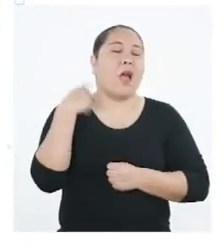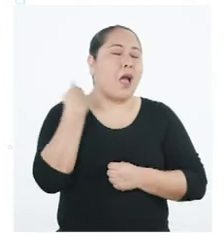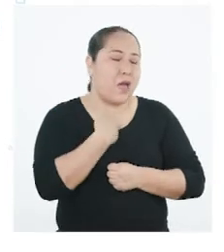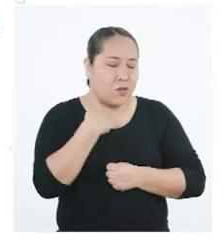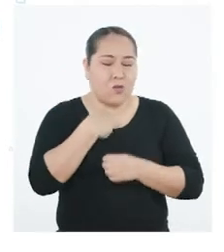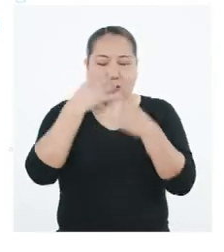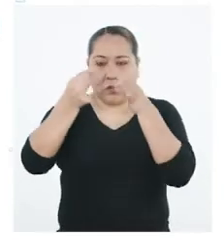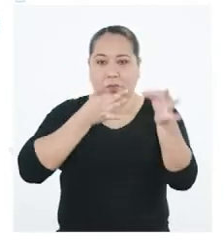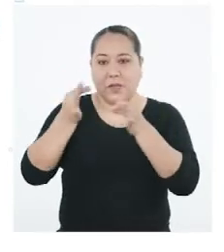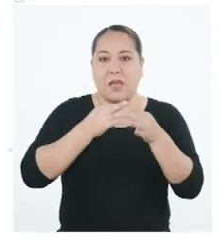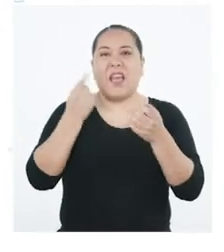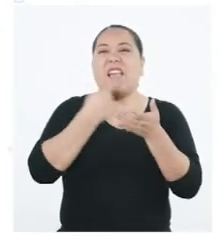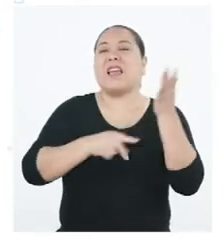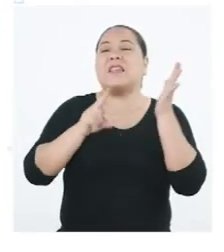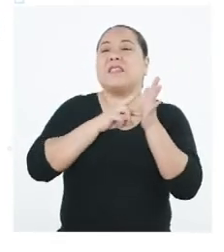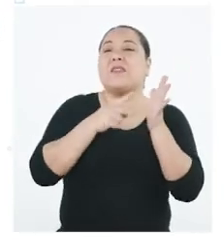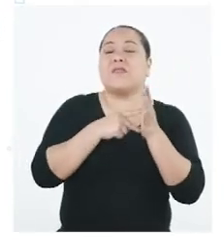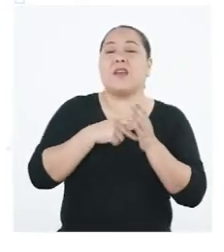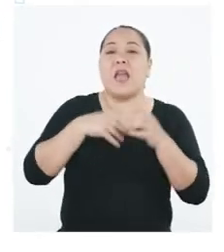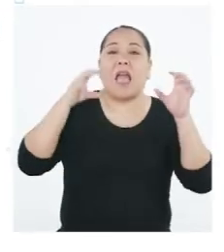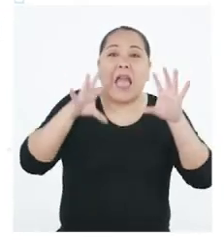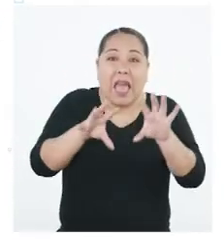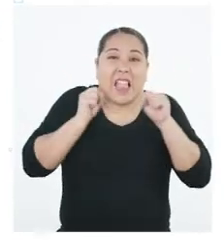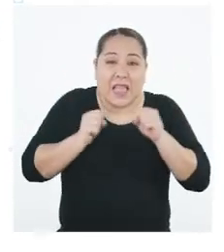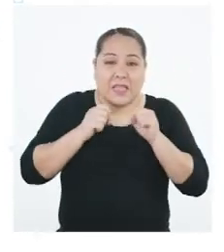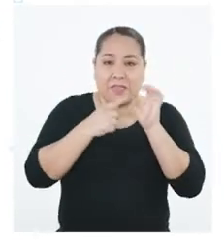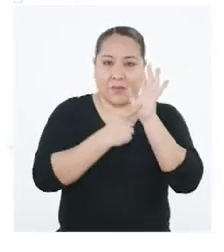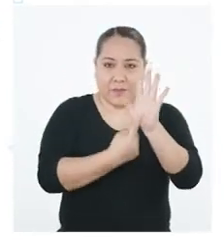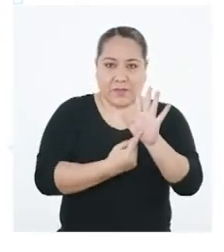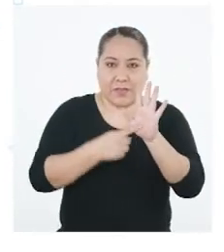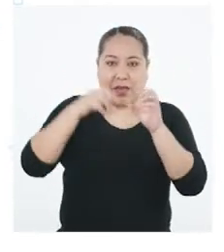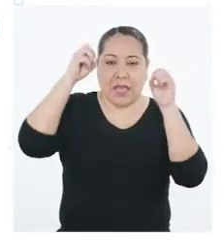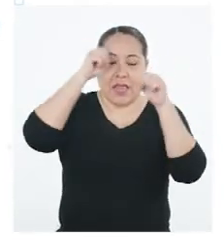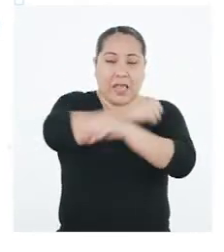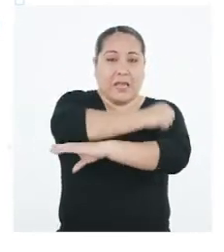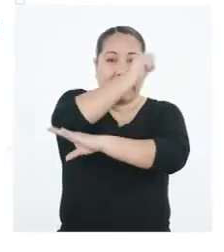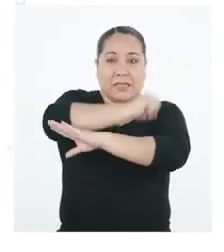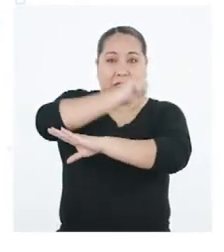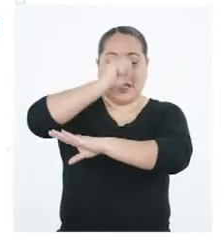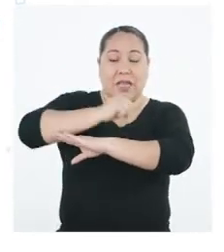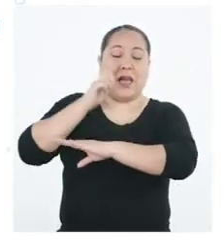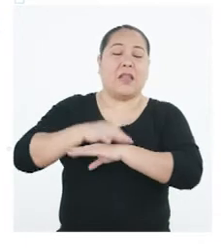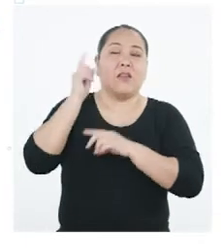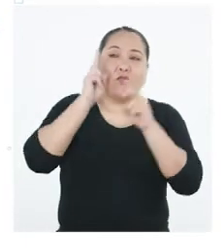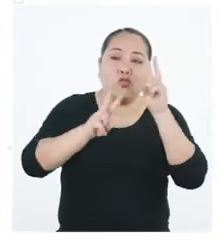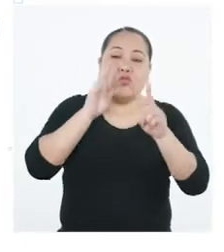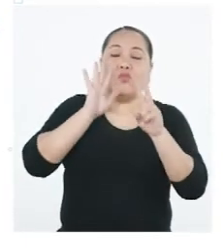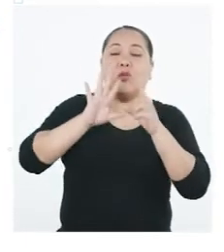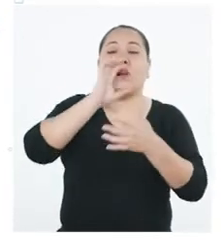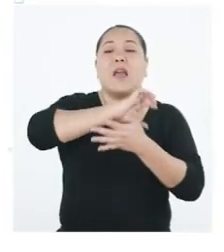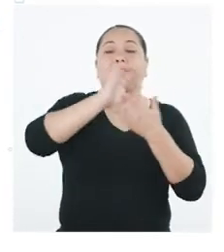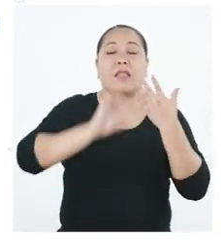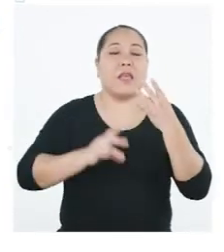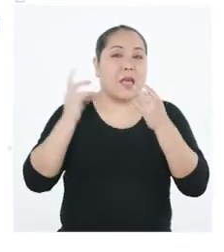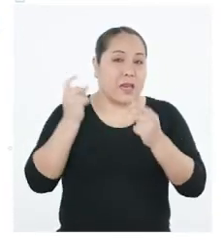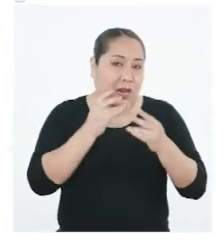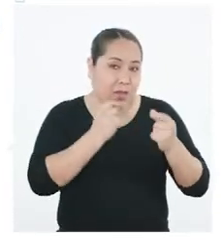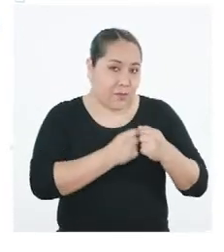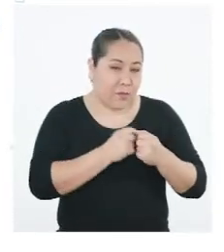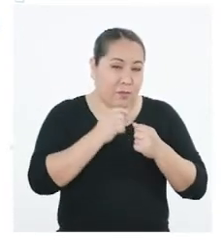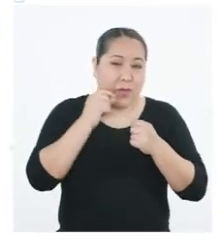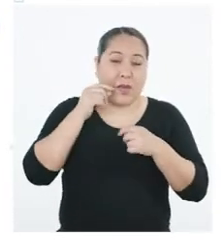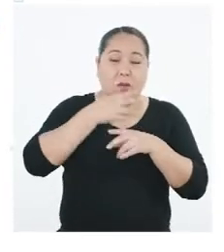explicaré lo que es la helada. Se presenta en la sierra. Se caracteriza por ser de duración